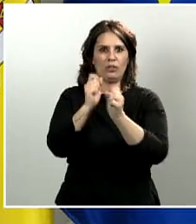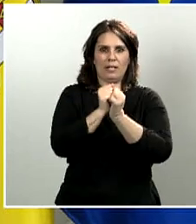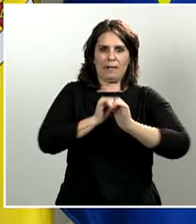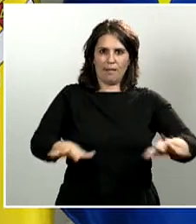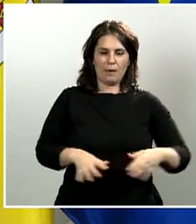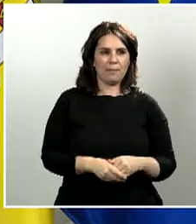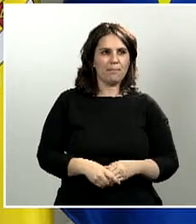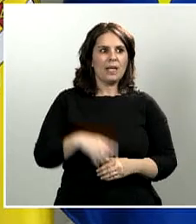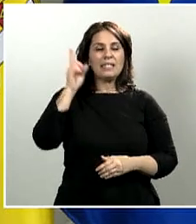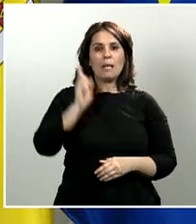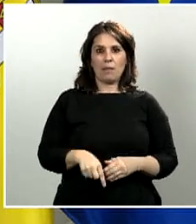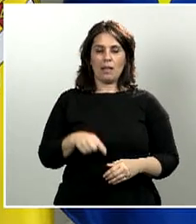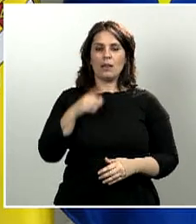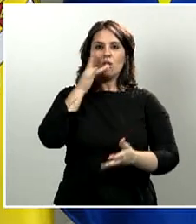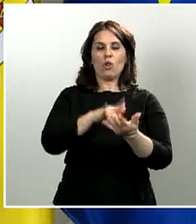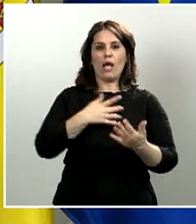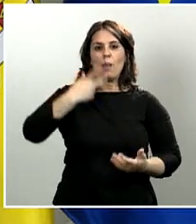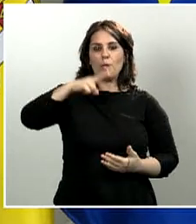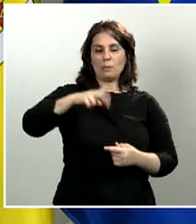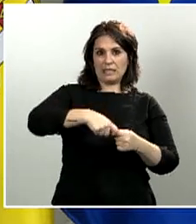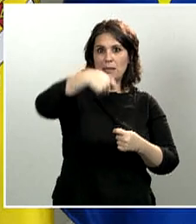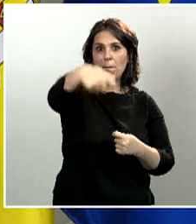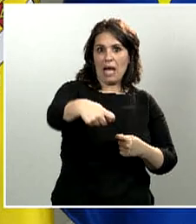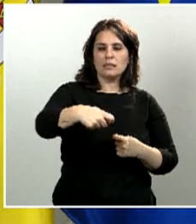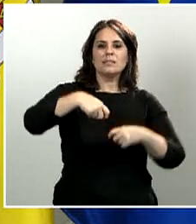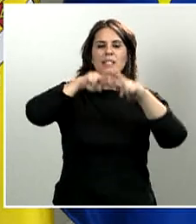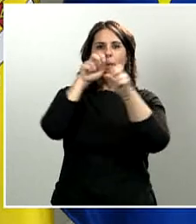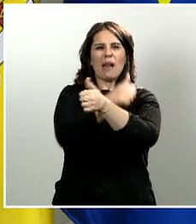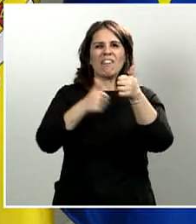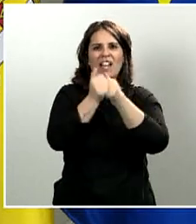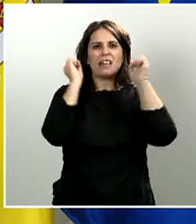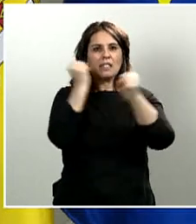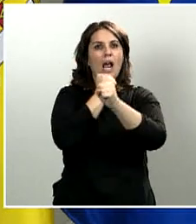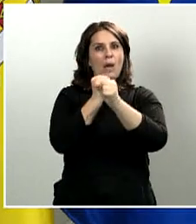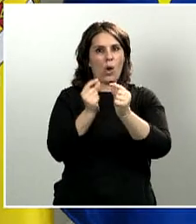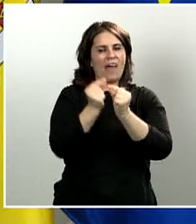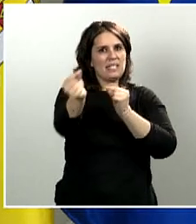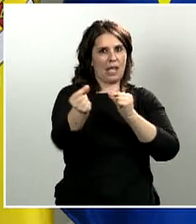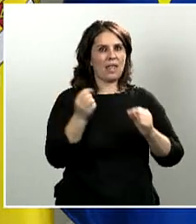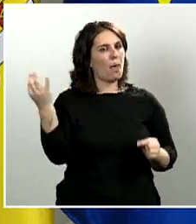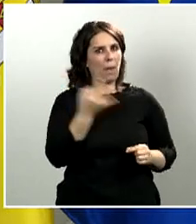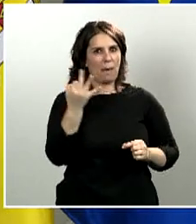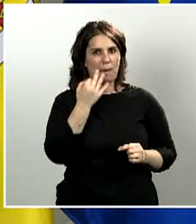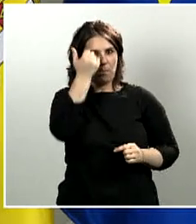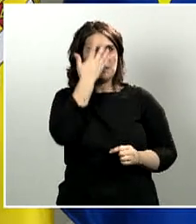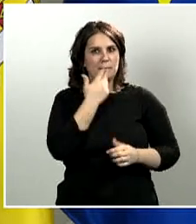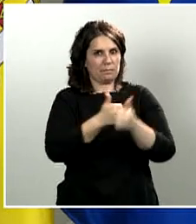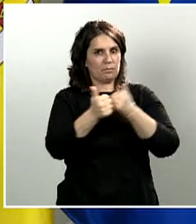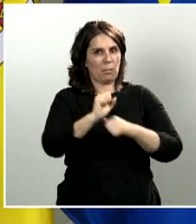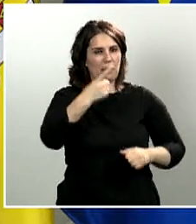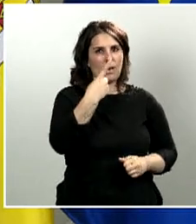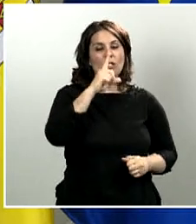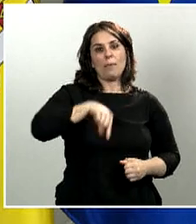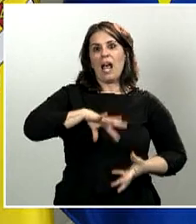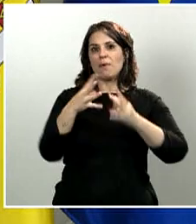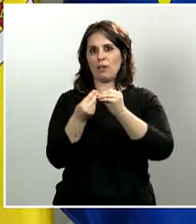prorroga durante dos meses más el carácter preferente del trabajo a distancia, además del derecho de adaptación del horario y reducción de